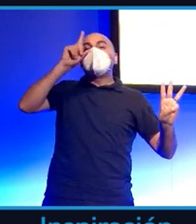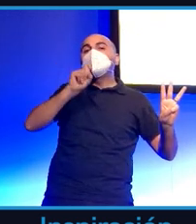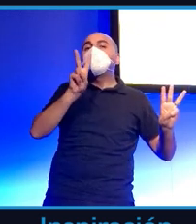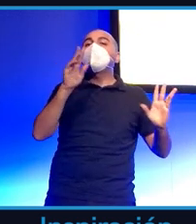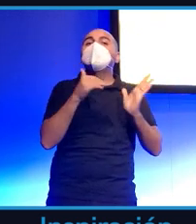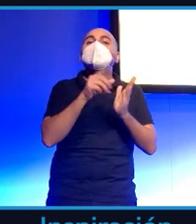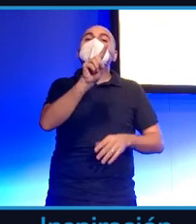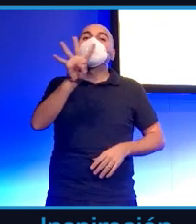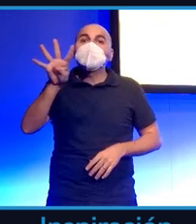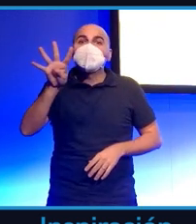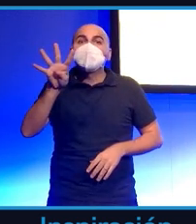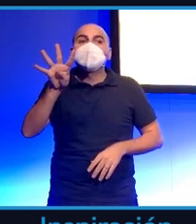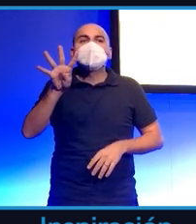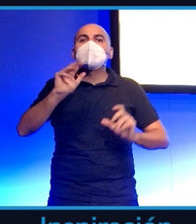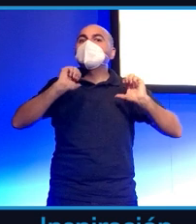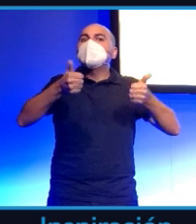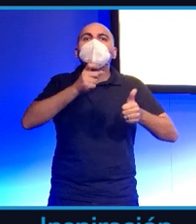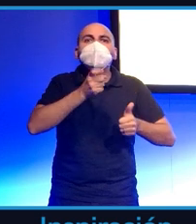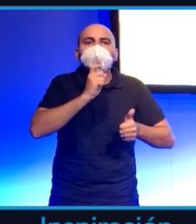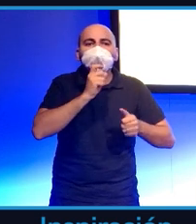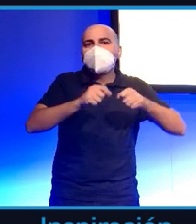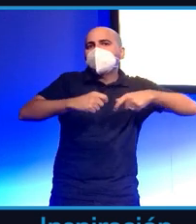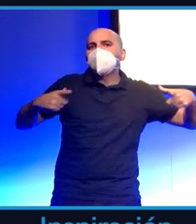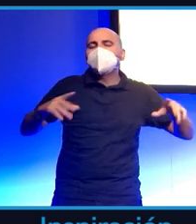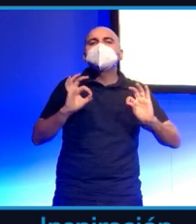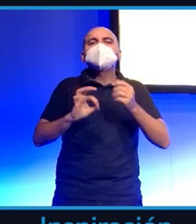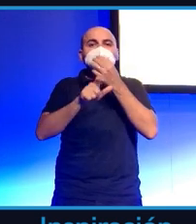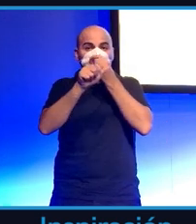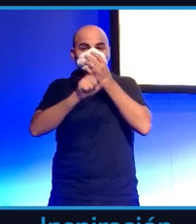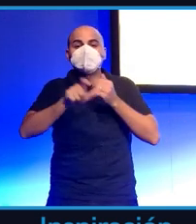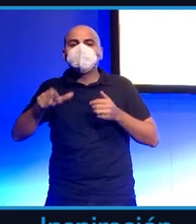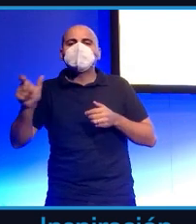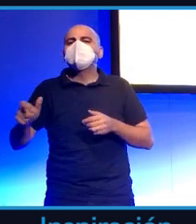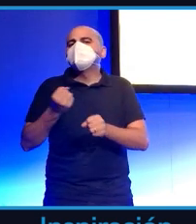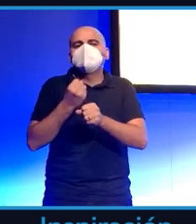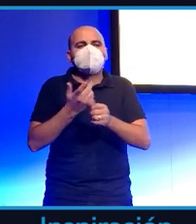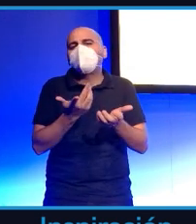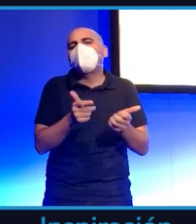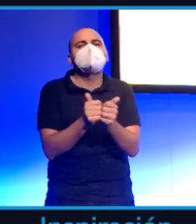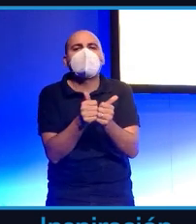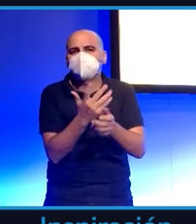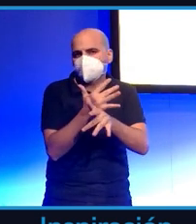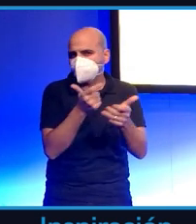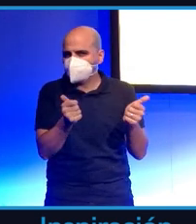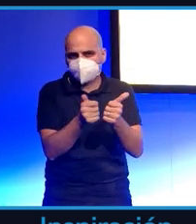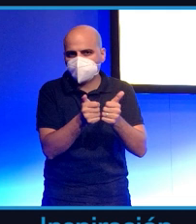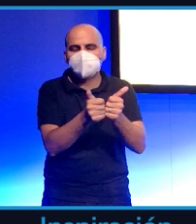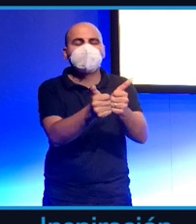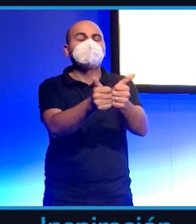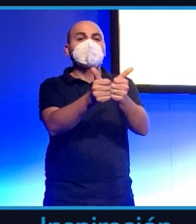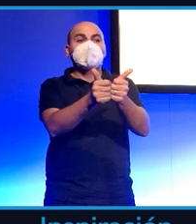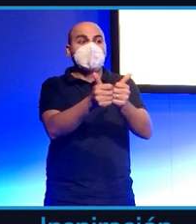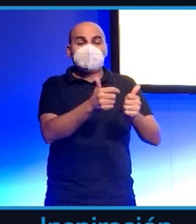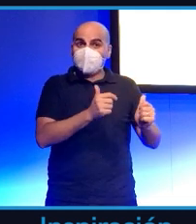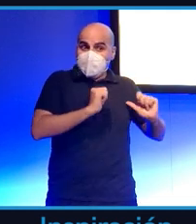gamers, para hacer streaming de los videojuegos, ha ido evolucionando y más que, digamos, que por un